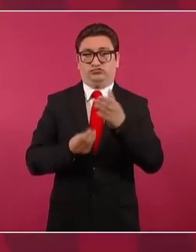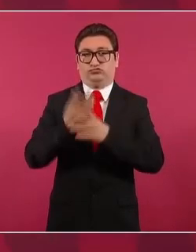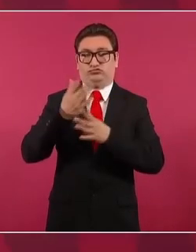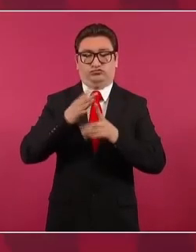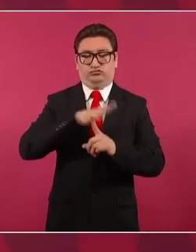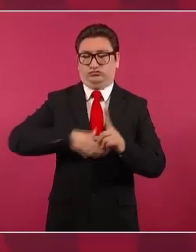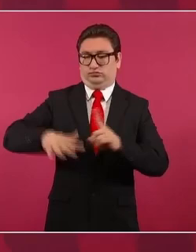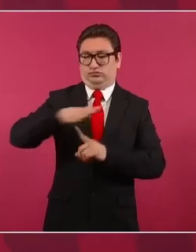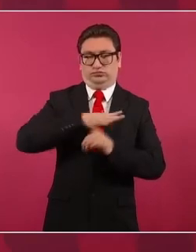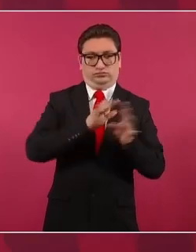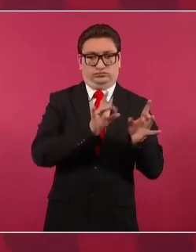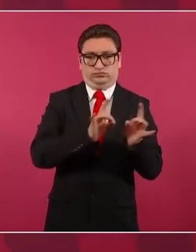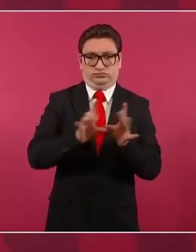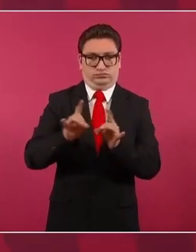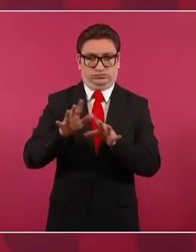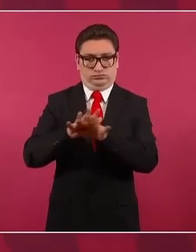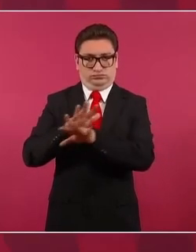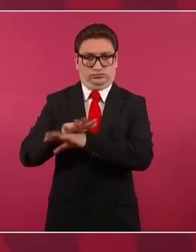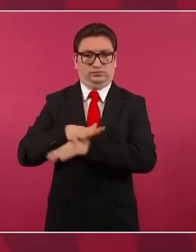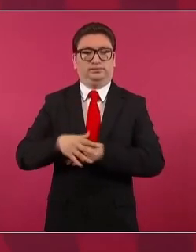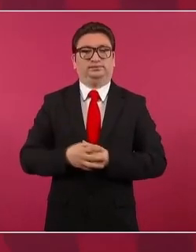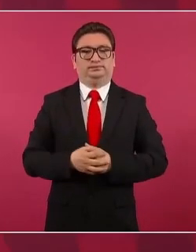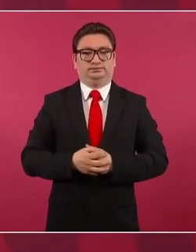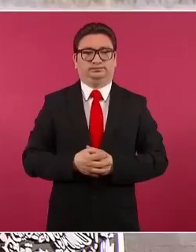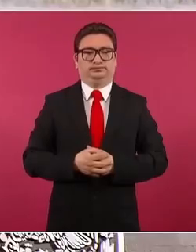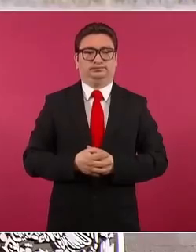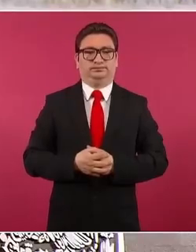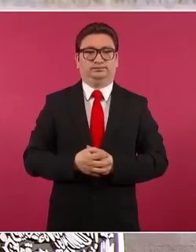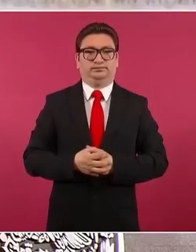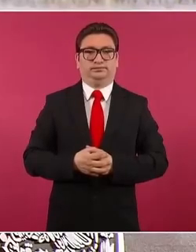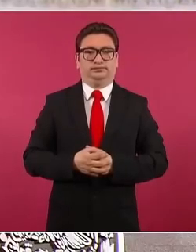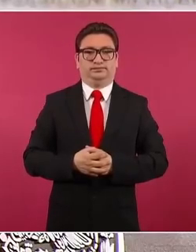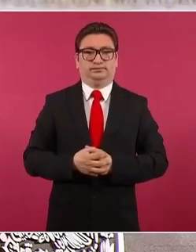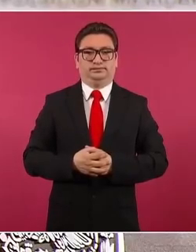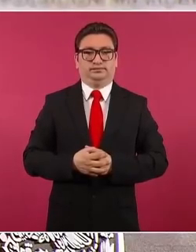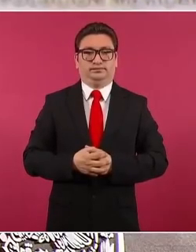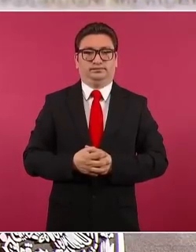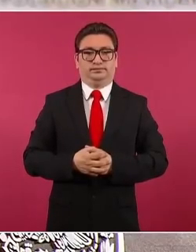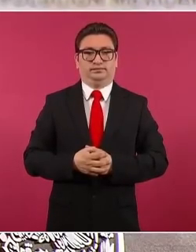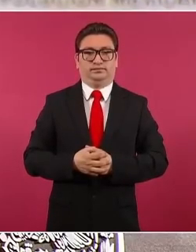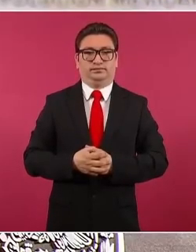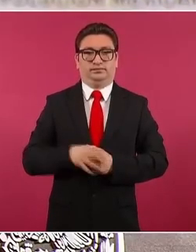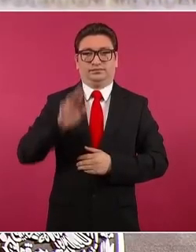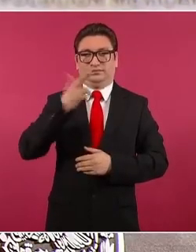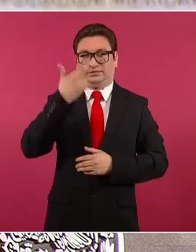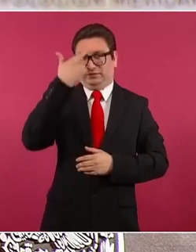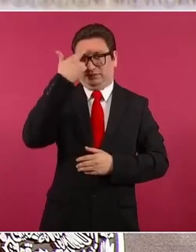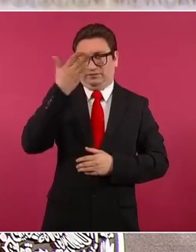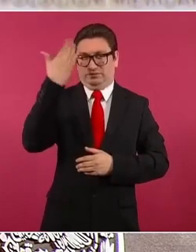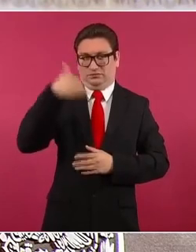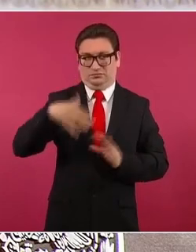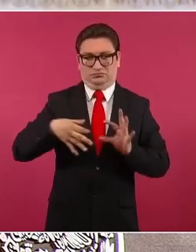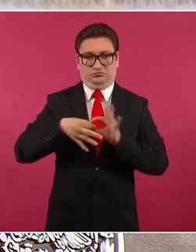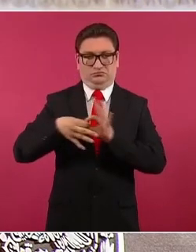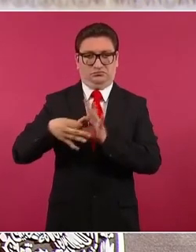la Alianza para el Progreso.